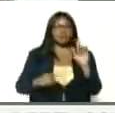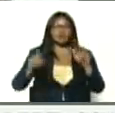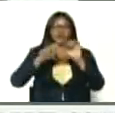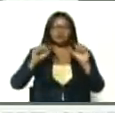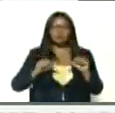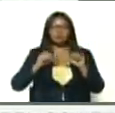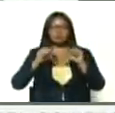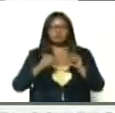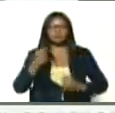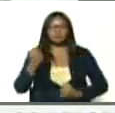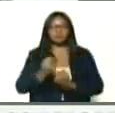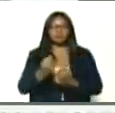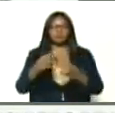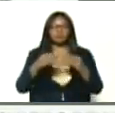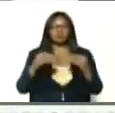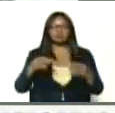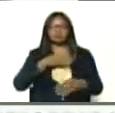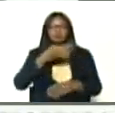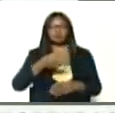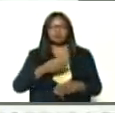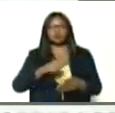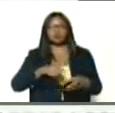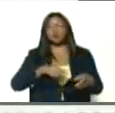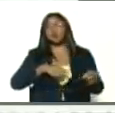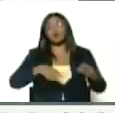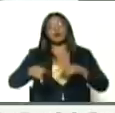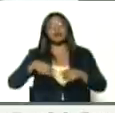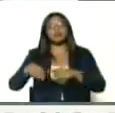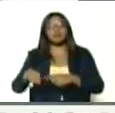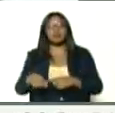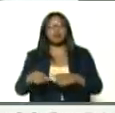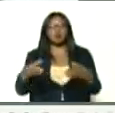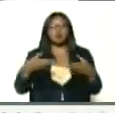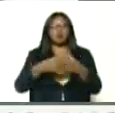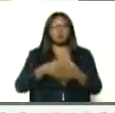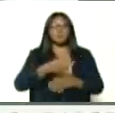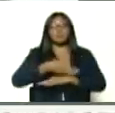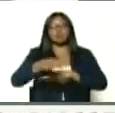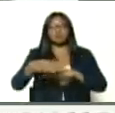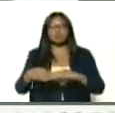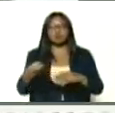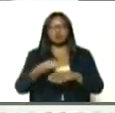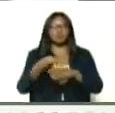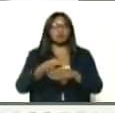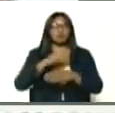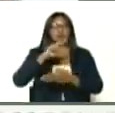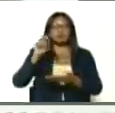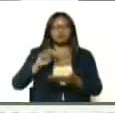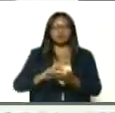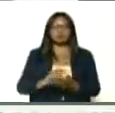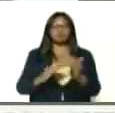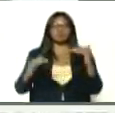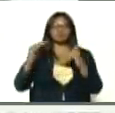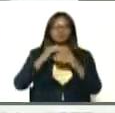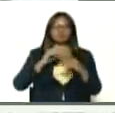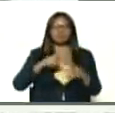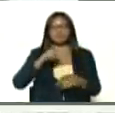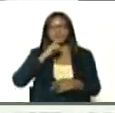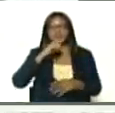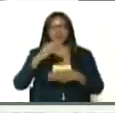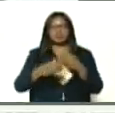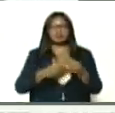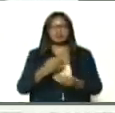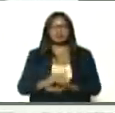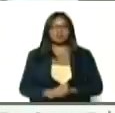contribuir, con la sociedad organizada, con los equipos municipales, con el gobierno nacional, para superar, esta dificultad,